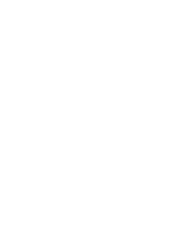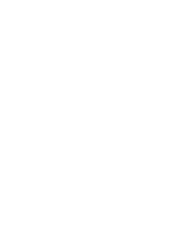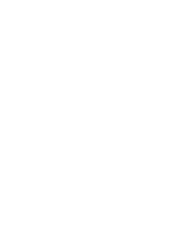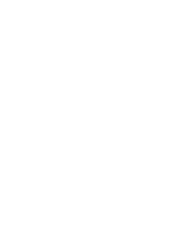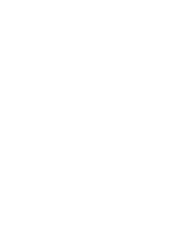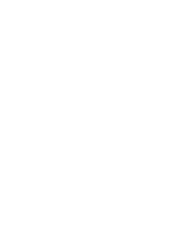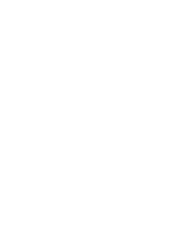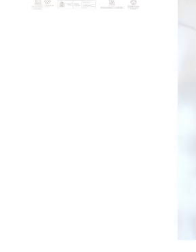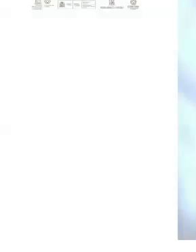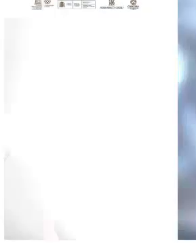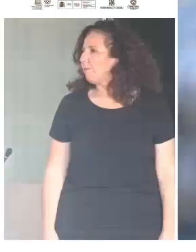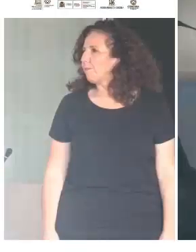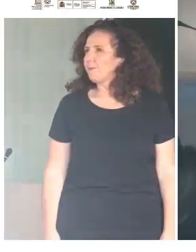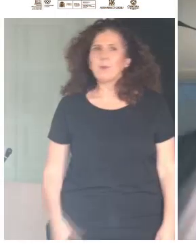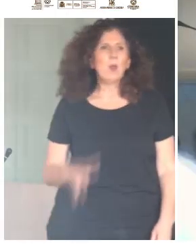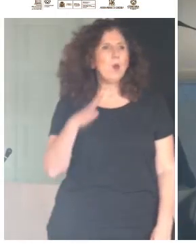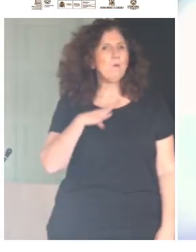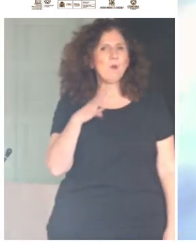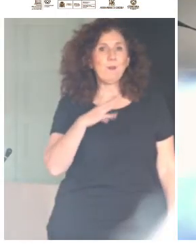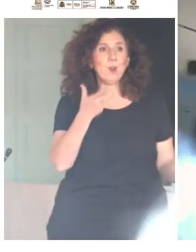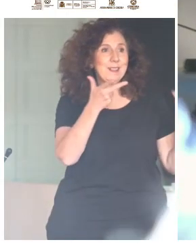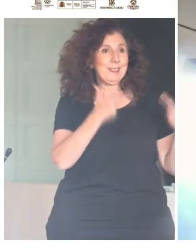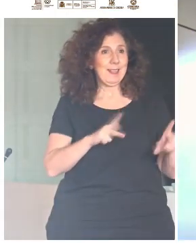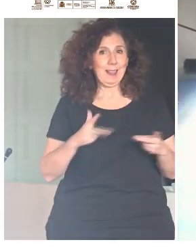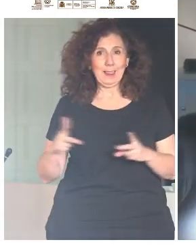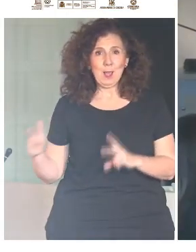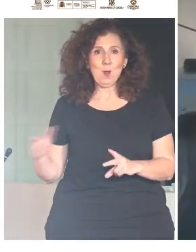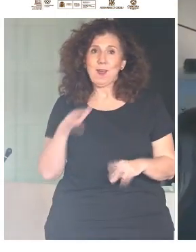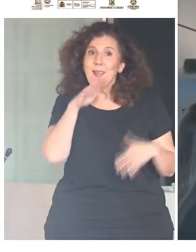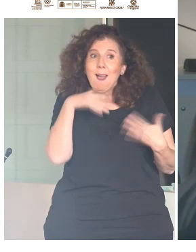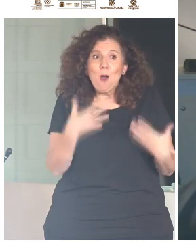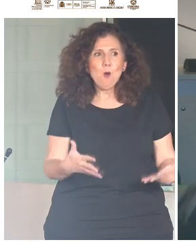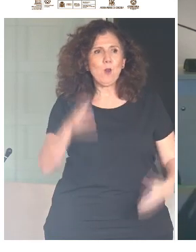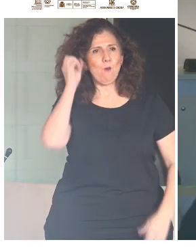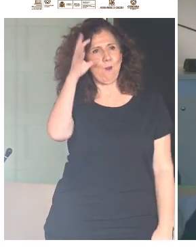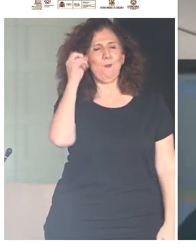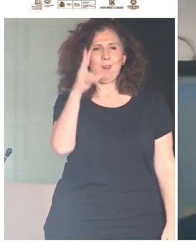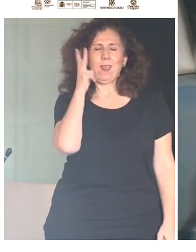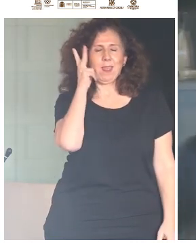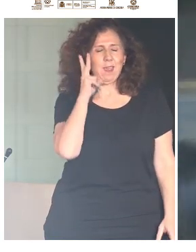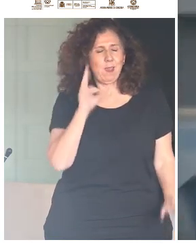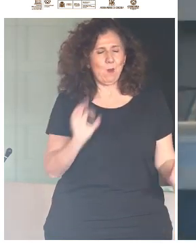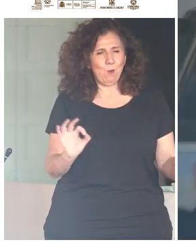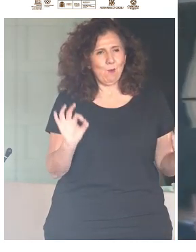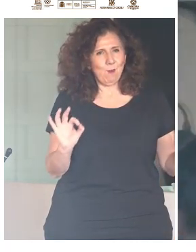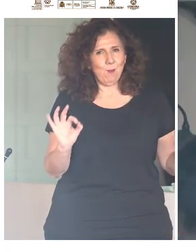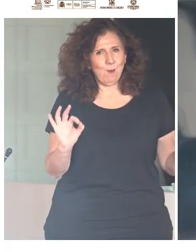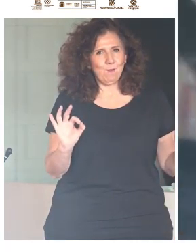Sí, por favor, sentaros. Tenemos aquí una conferencia magistral de lujo y creo que se merece